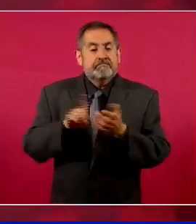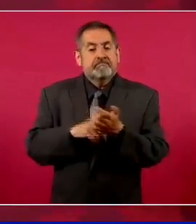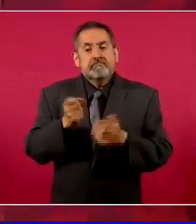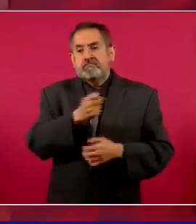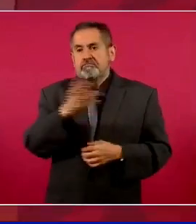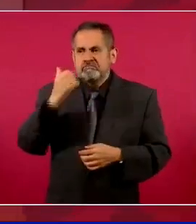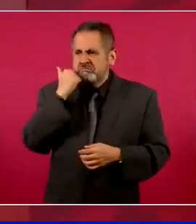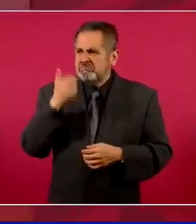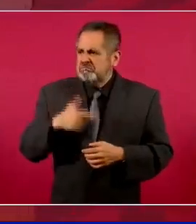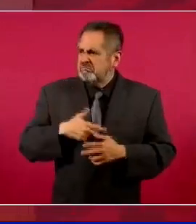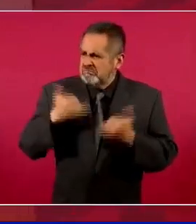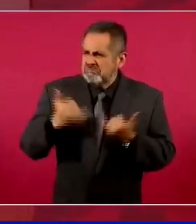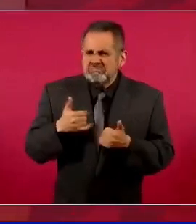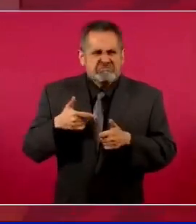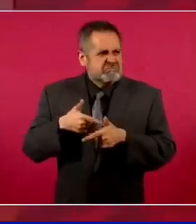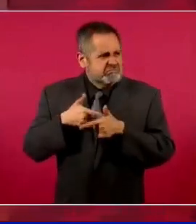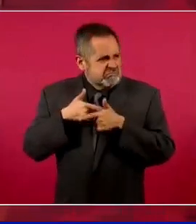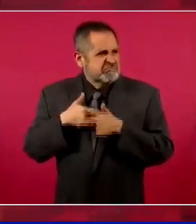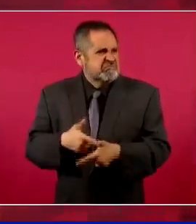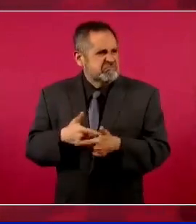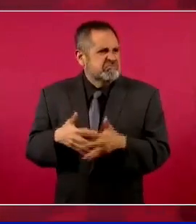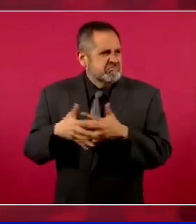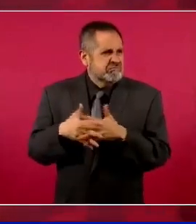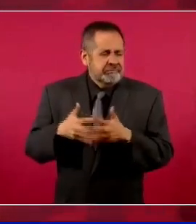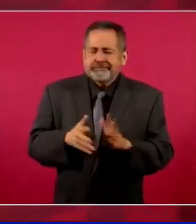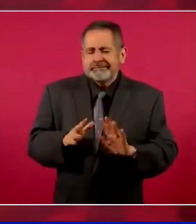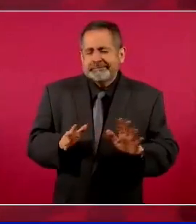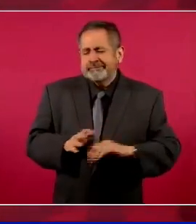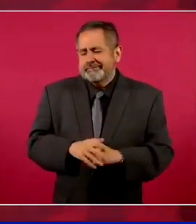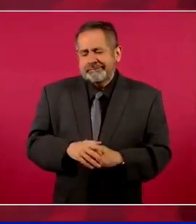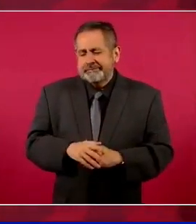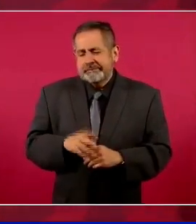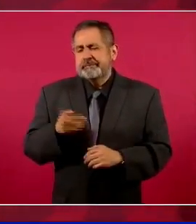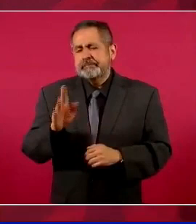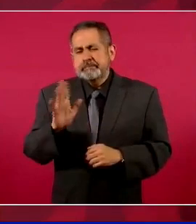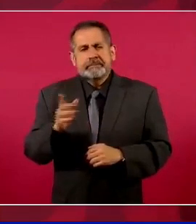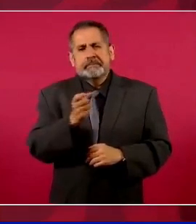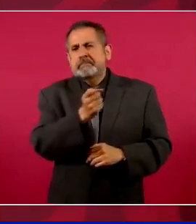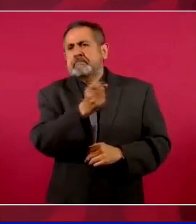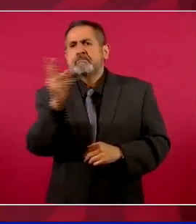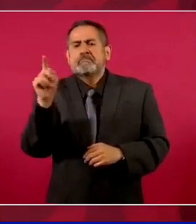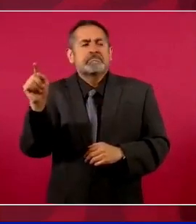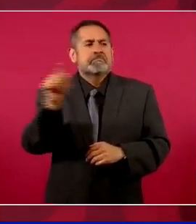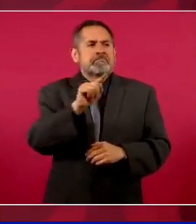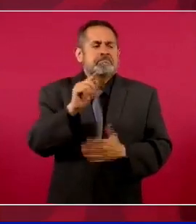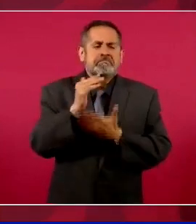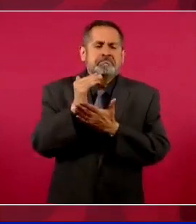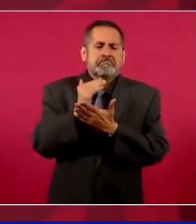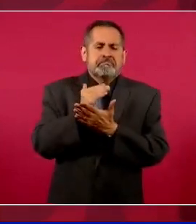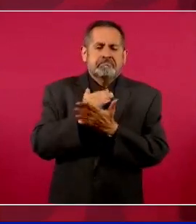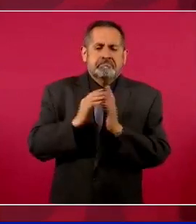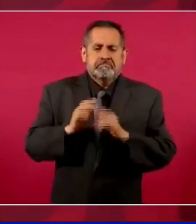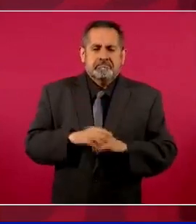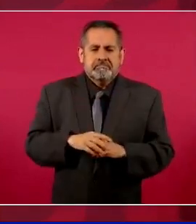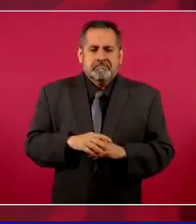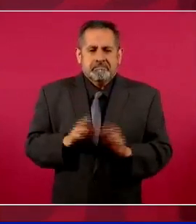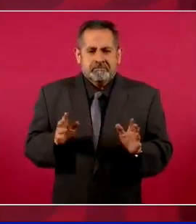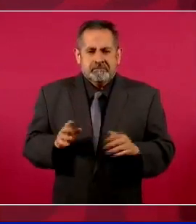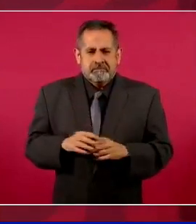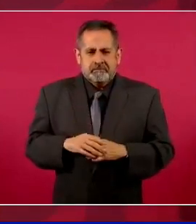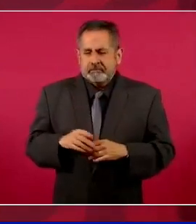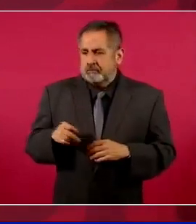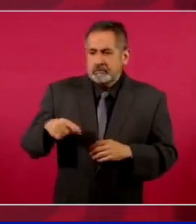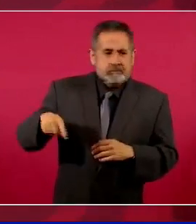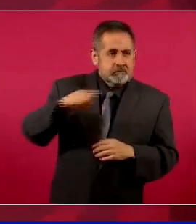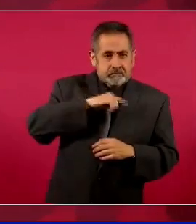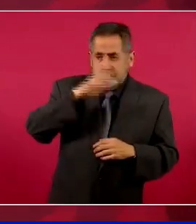continúe esa guerra, pero ya no hay acuerdo. Yo no voy a decir consenso,